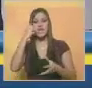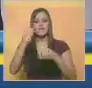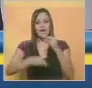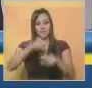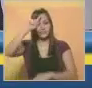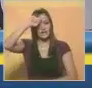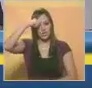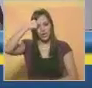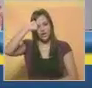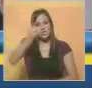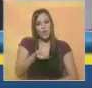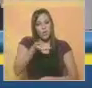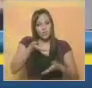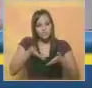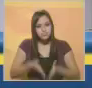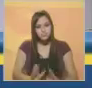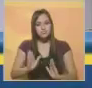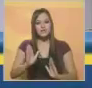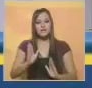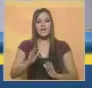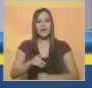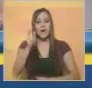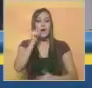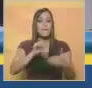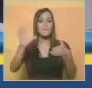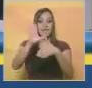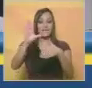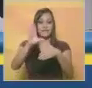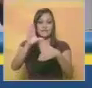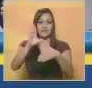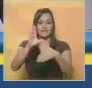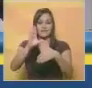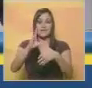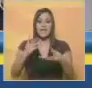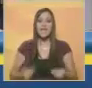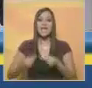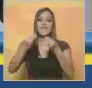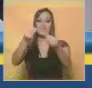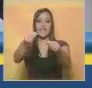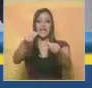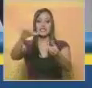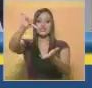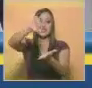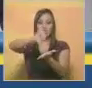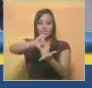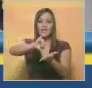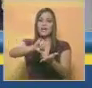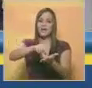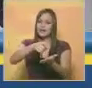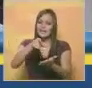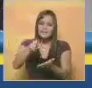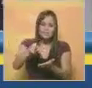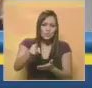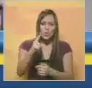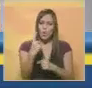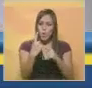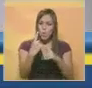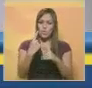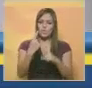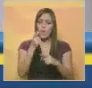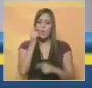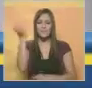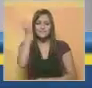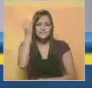conmemorar el natalicio del genio de América, entregarle a la ciudad que fue cuna de ese genio de